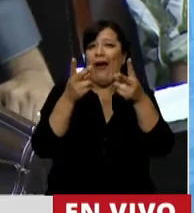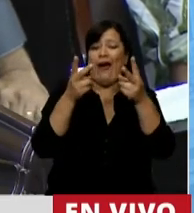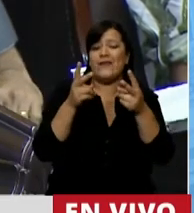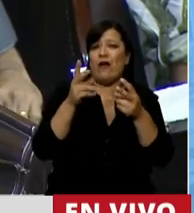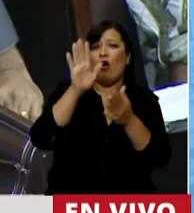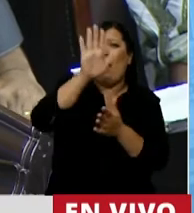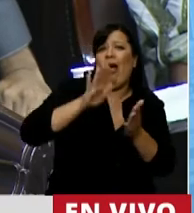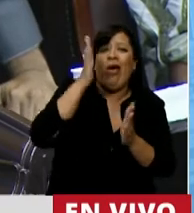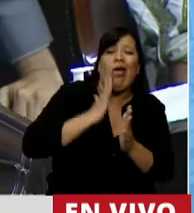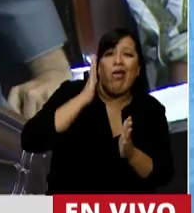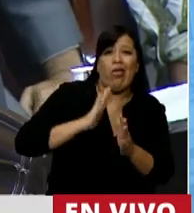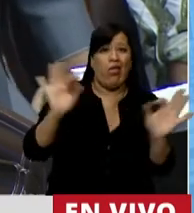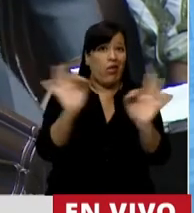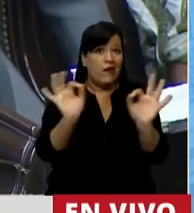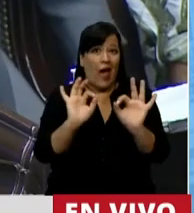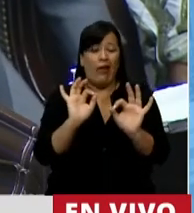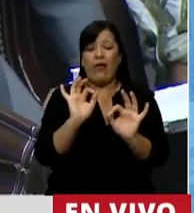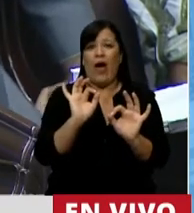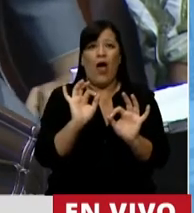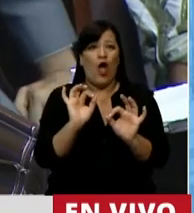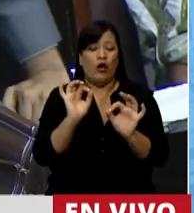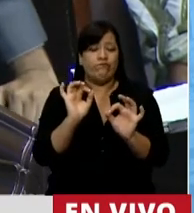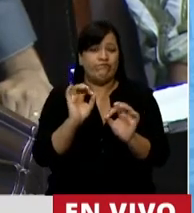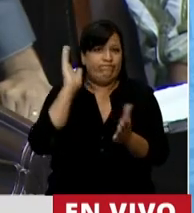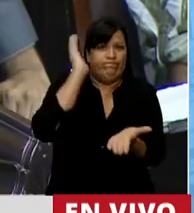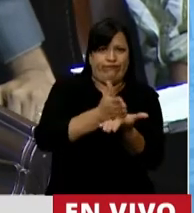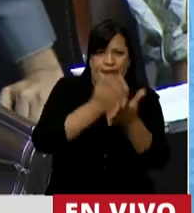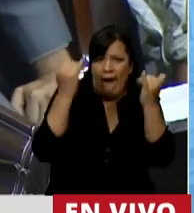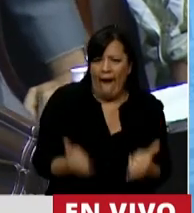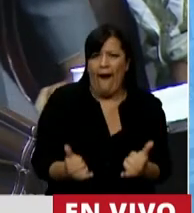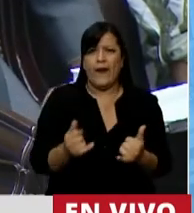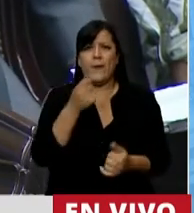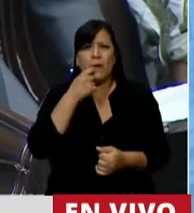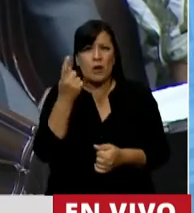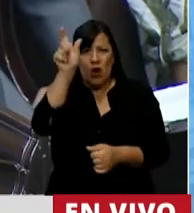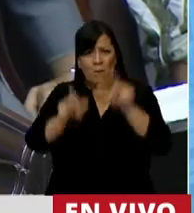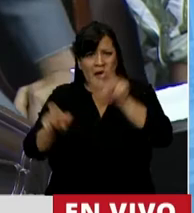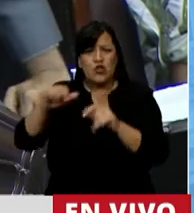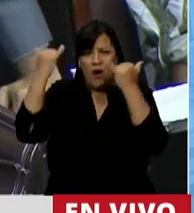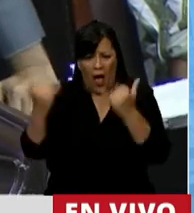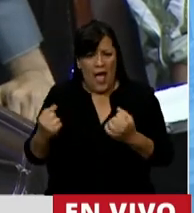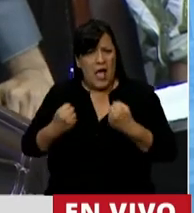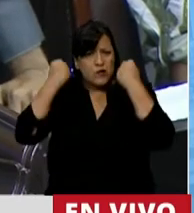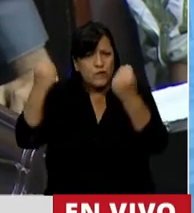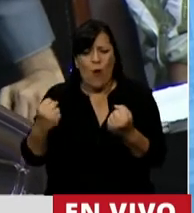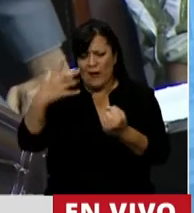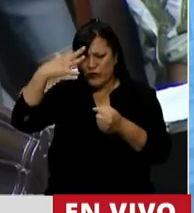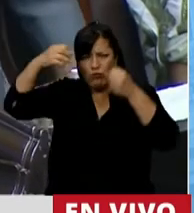claudican ante sus antojos. Castigan a quienes con enorme esfuerzo y convicción